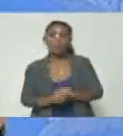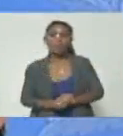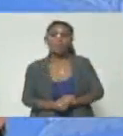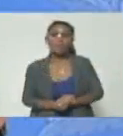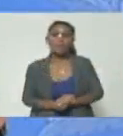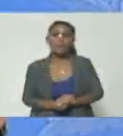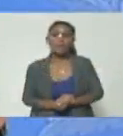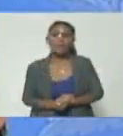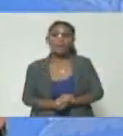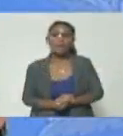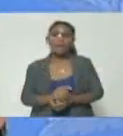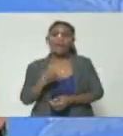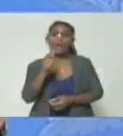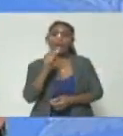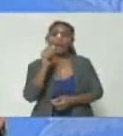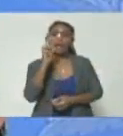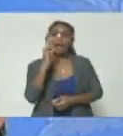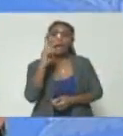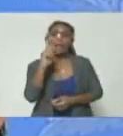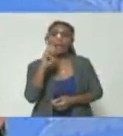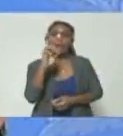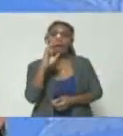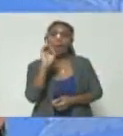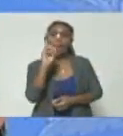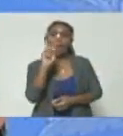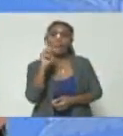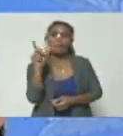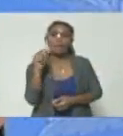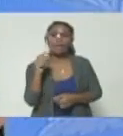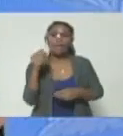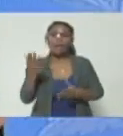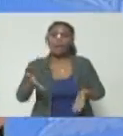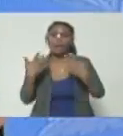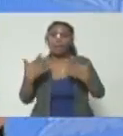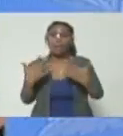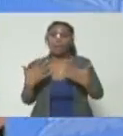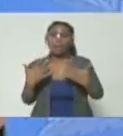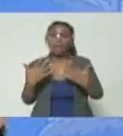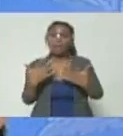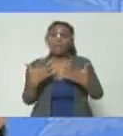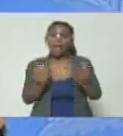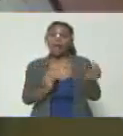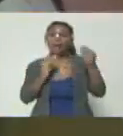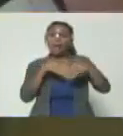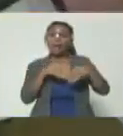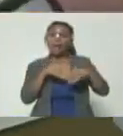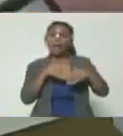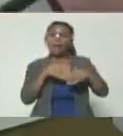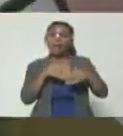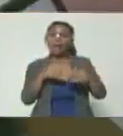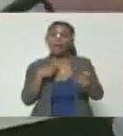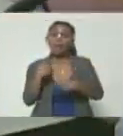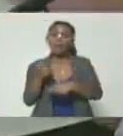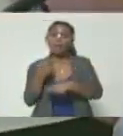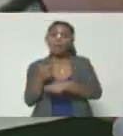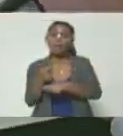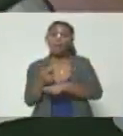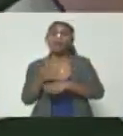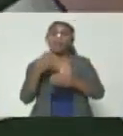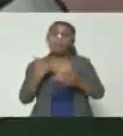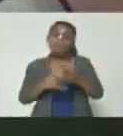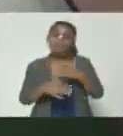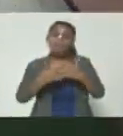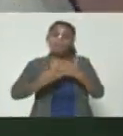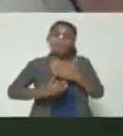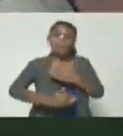Graterón le dice Gilbert Caro épale urgente que nos pongamos de acuerdo con las acciones perfecto vamos a avanzar